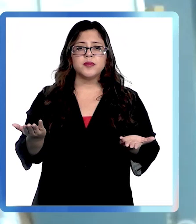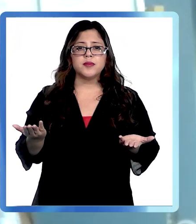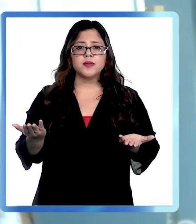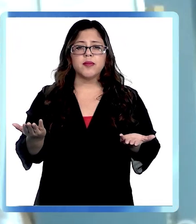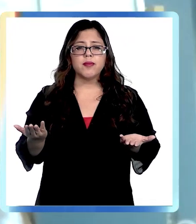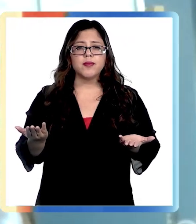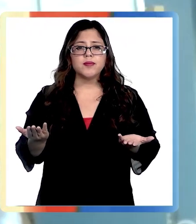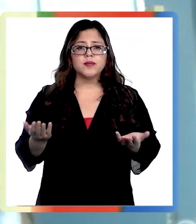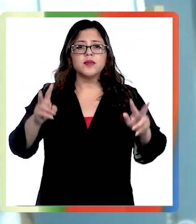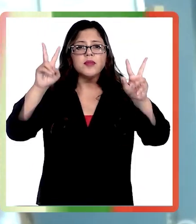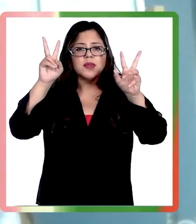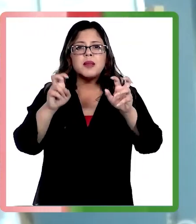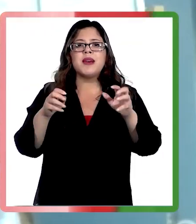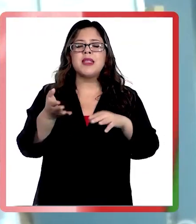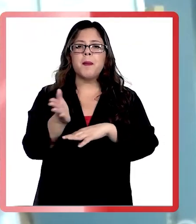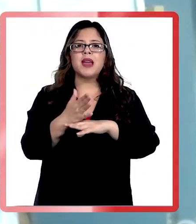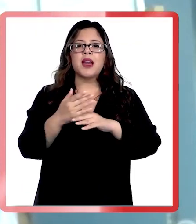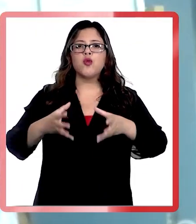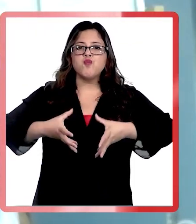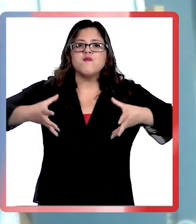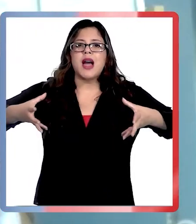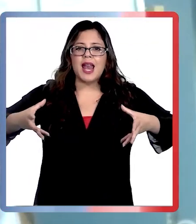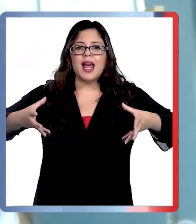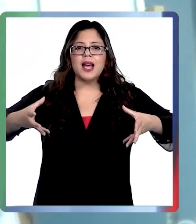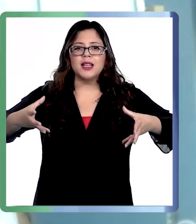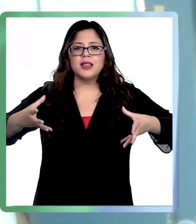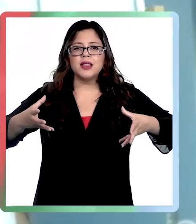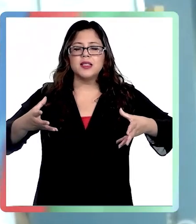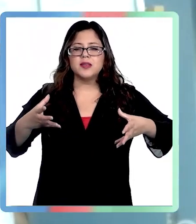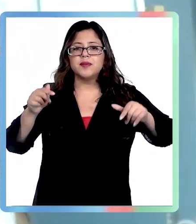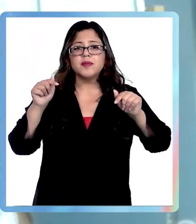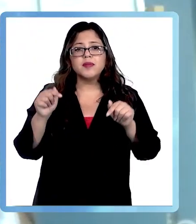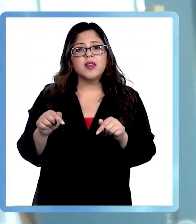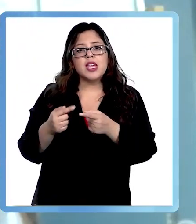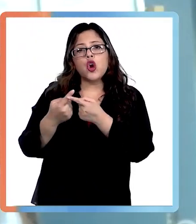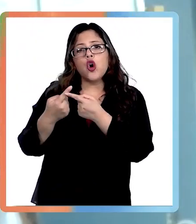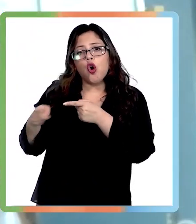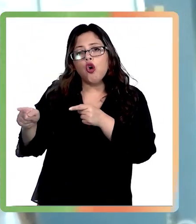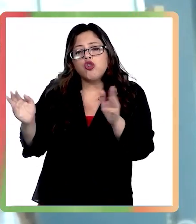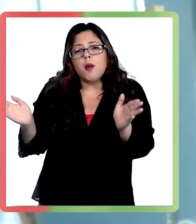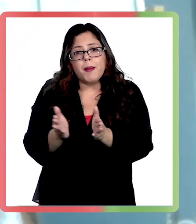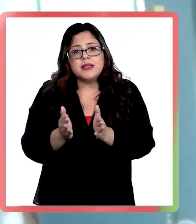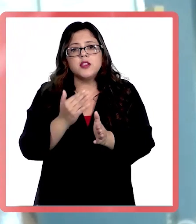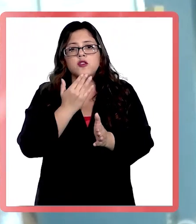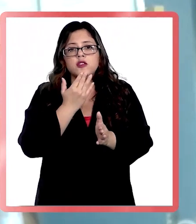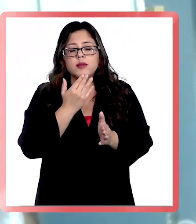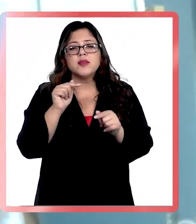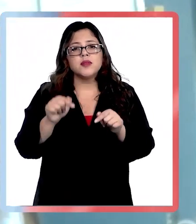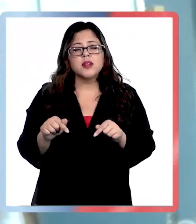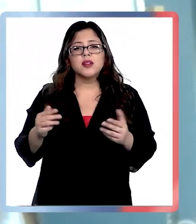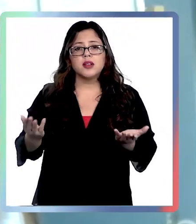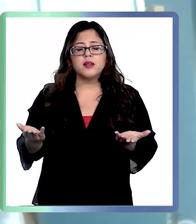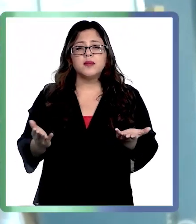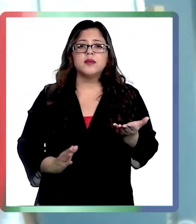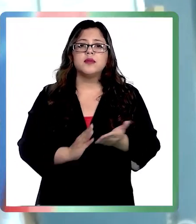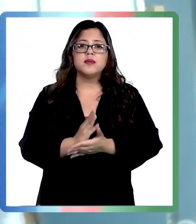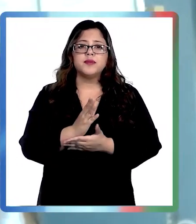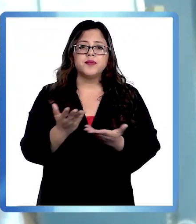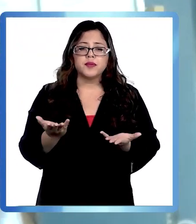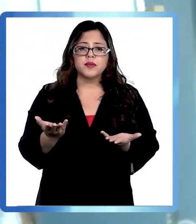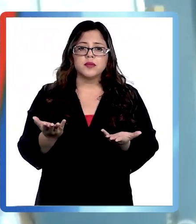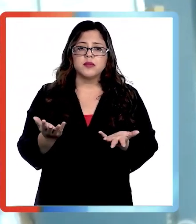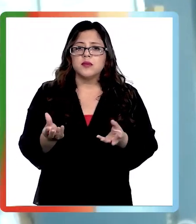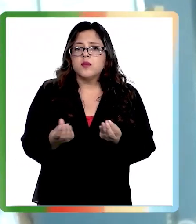en lo que son los pescados grandes, porque los pescados grandes van a consumir otros pescados más chicos, y ahí es como empezamos a tener una